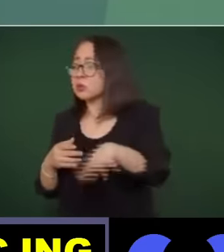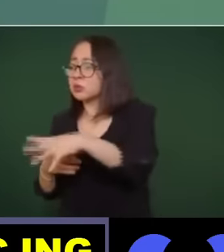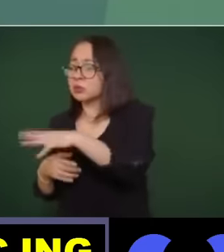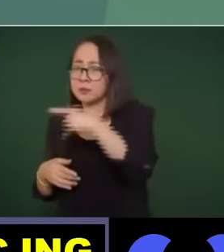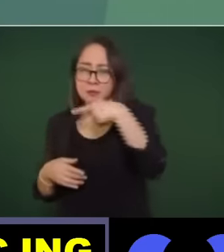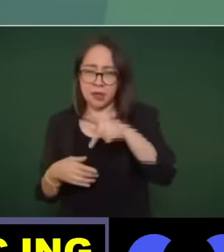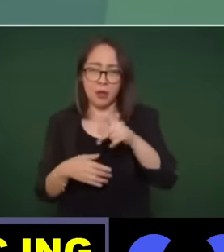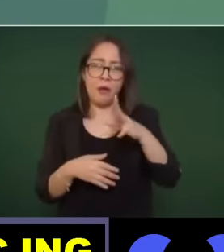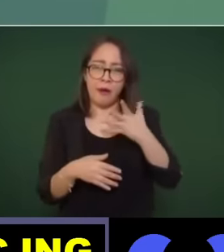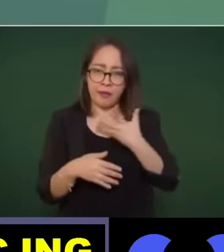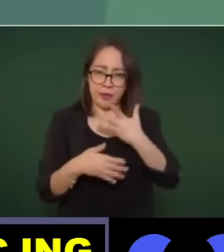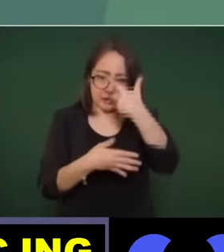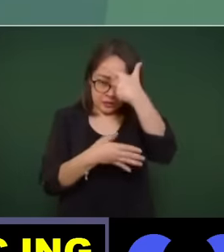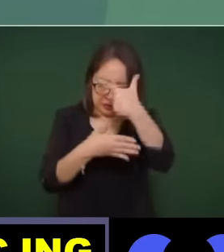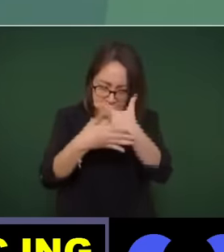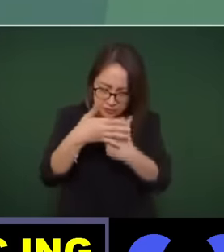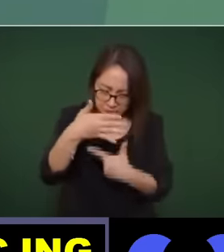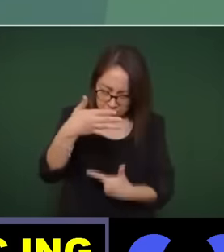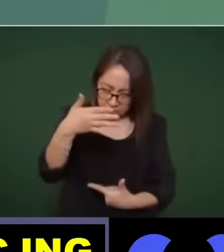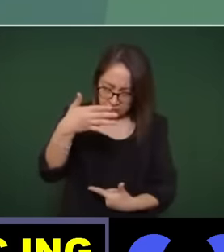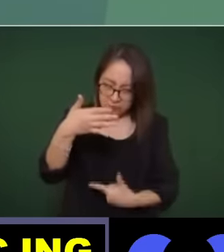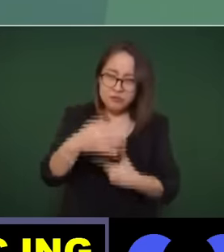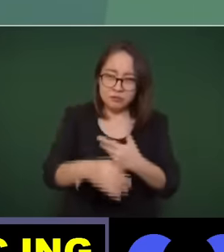que se hizo con los familiares